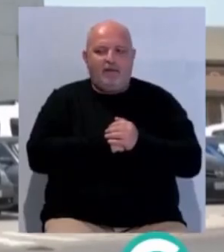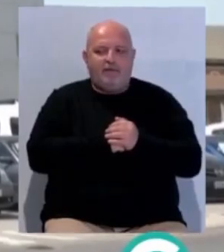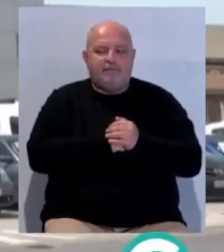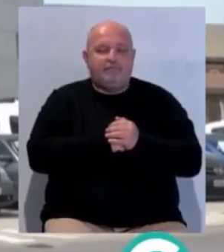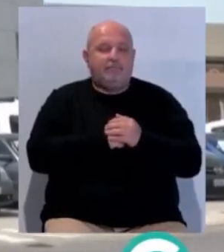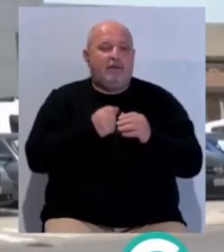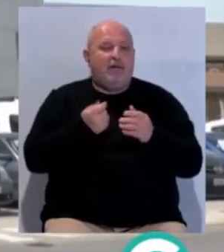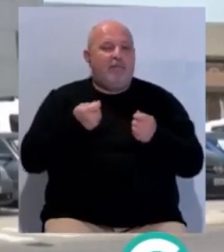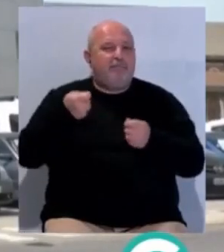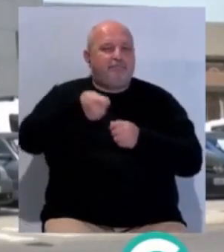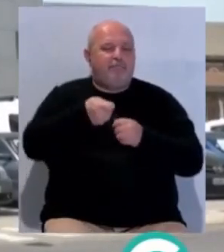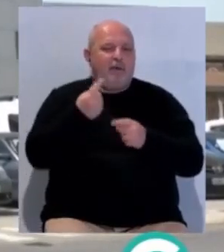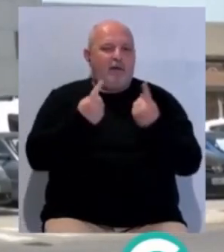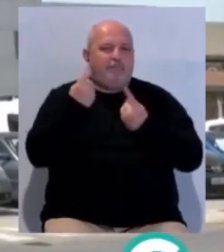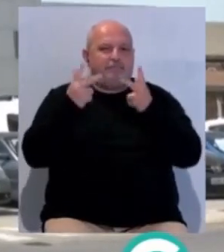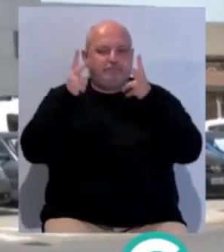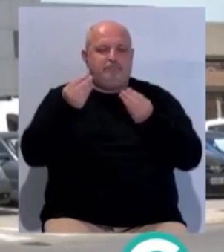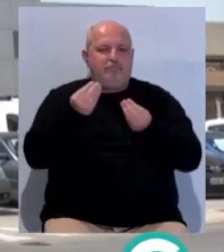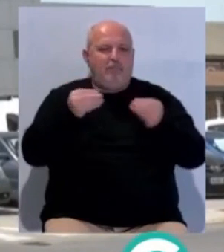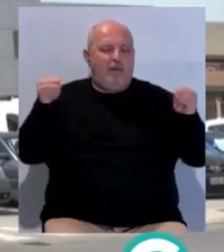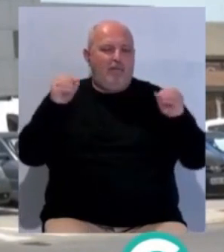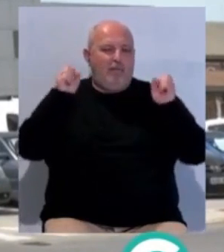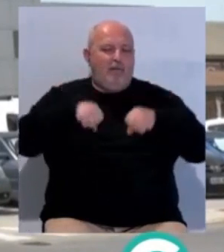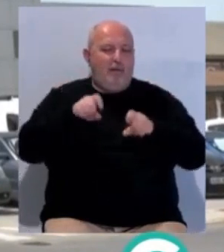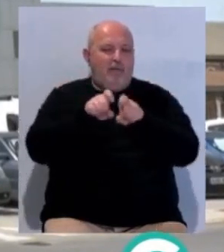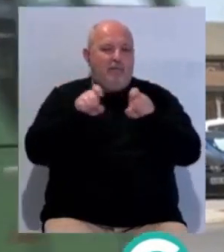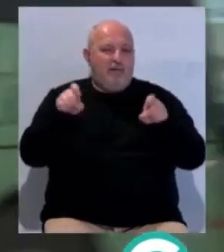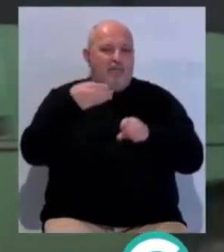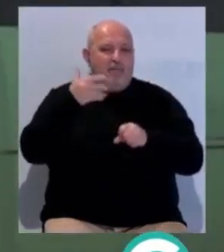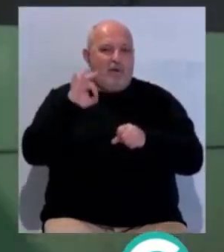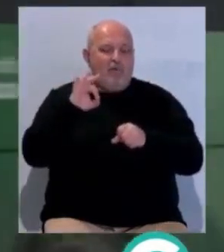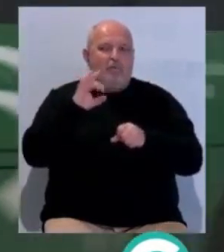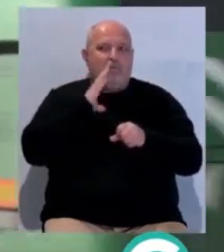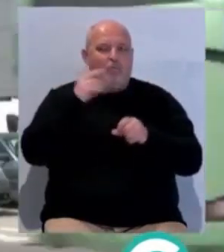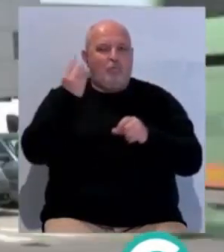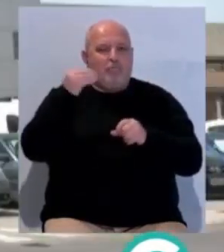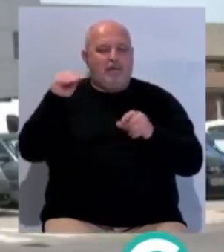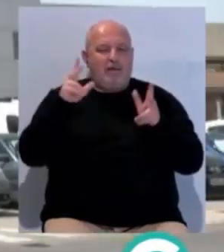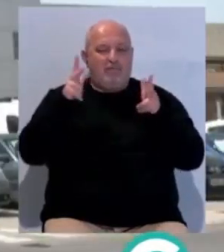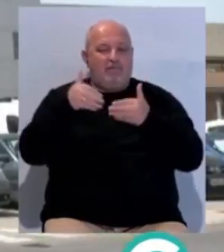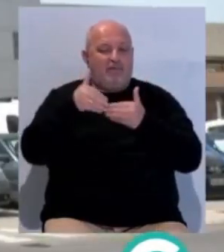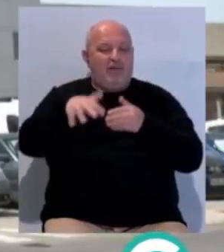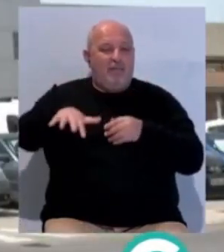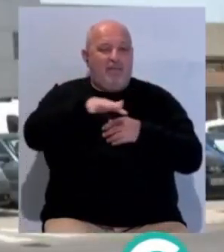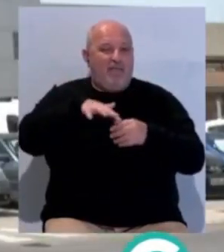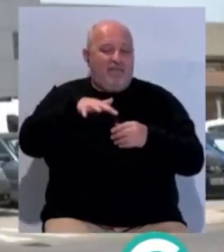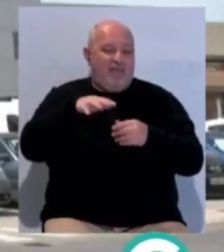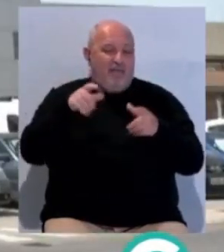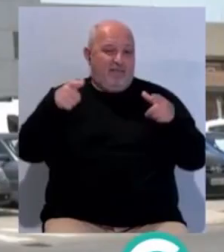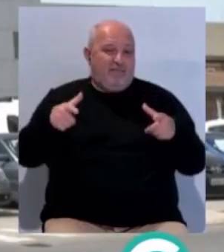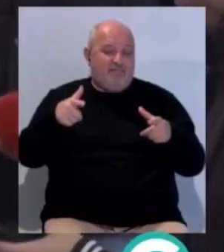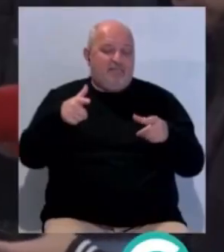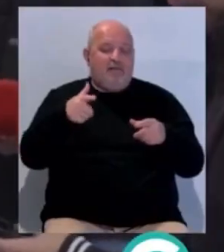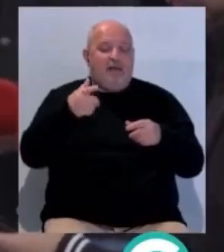Ante la aportación de nuevas plazas hoteleras confirmadas por la empresa Barceló con un establecimiento previsto en Plaza de Sevilla, los